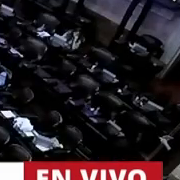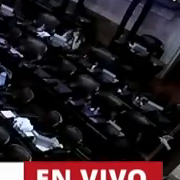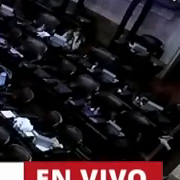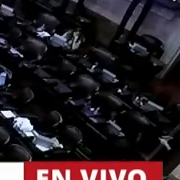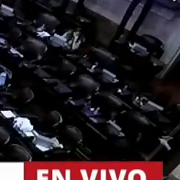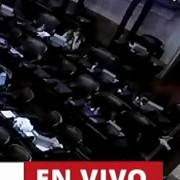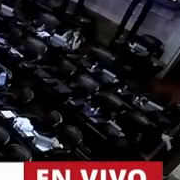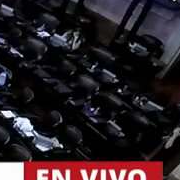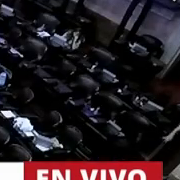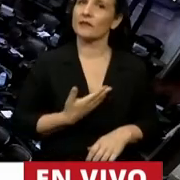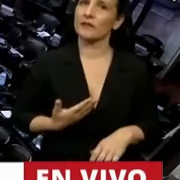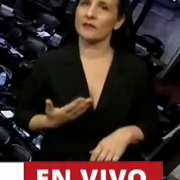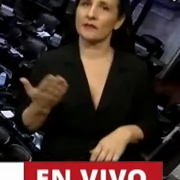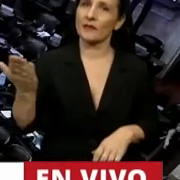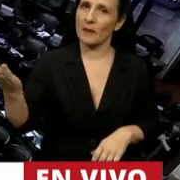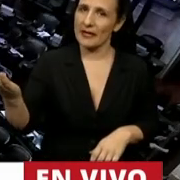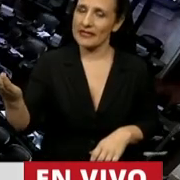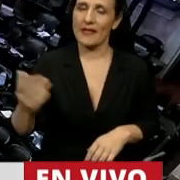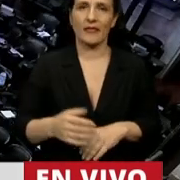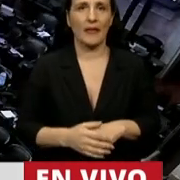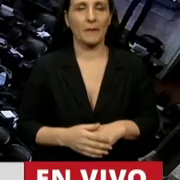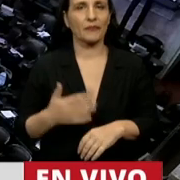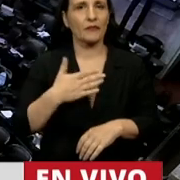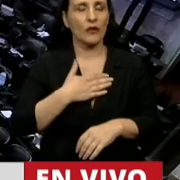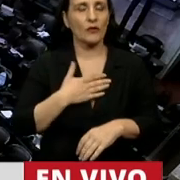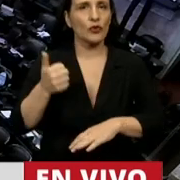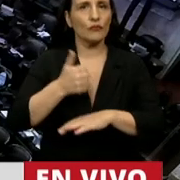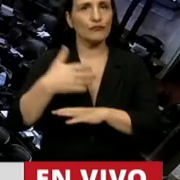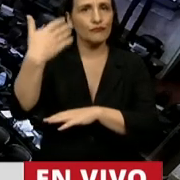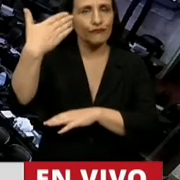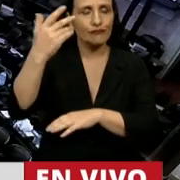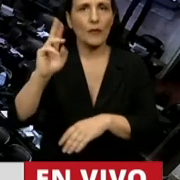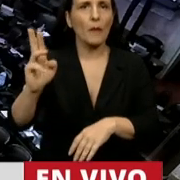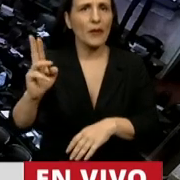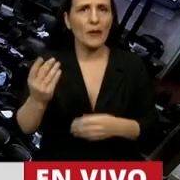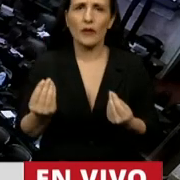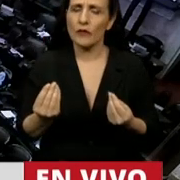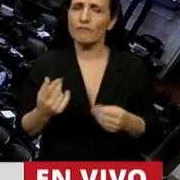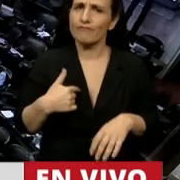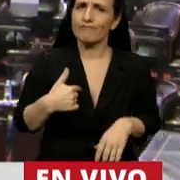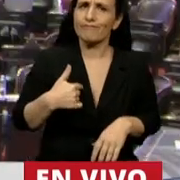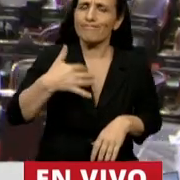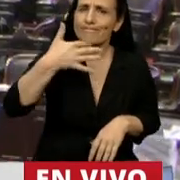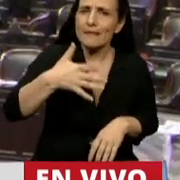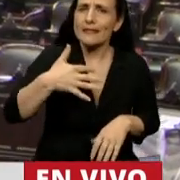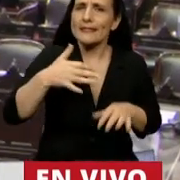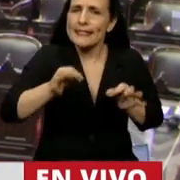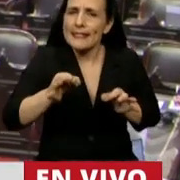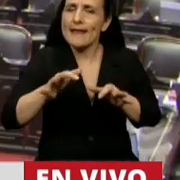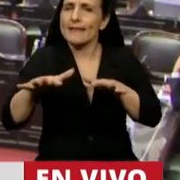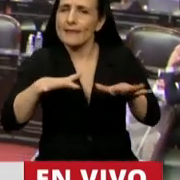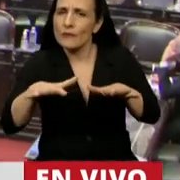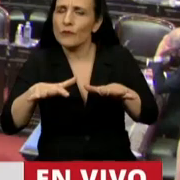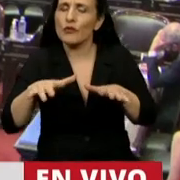Señora Presidenta, vengo a plantear esta cuestión de privilegio entendiendo que el funcionamiento irregular de la Cámara de